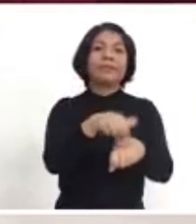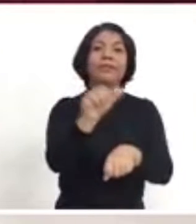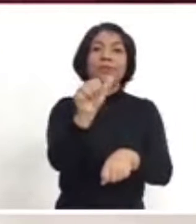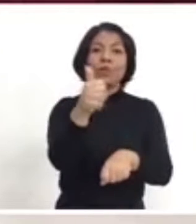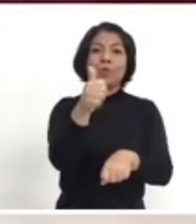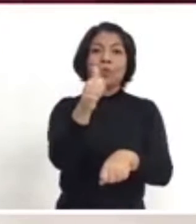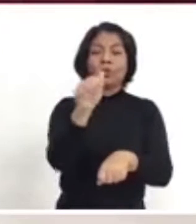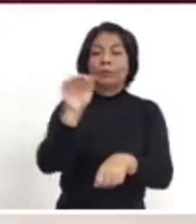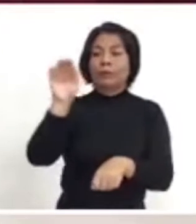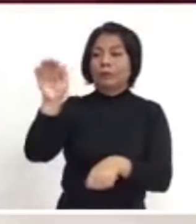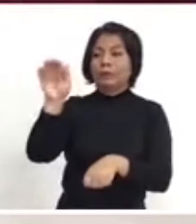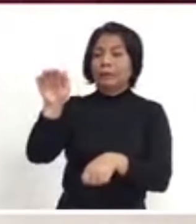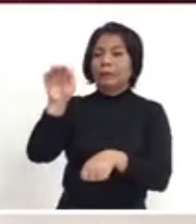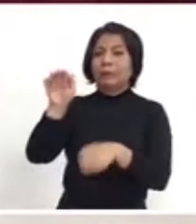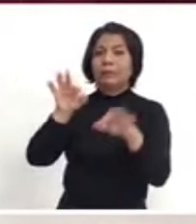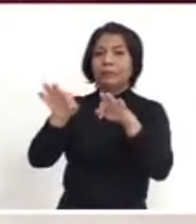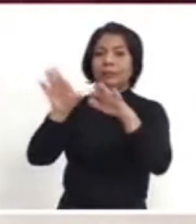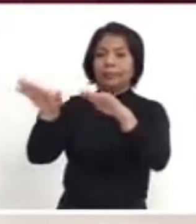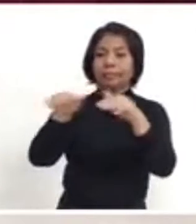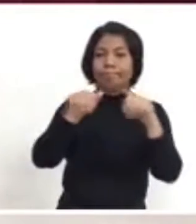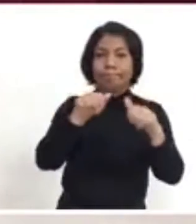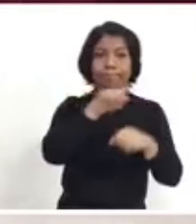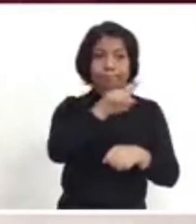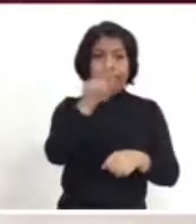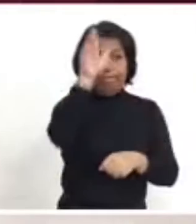manifestarlo levantando la mano.